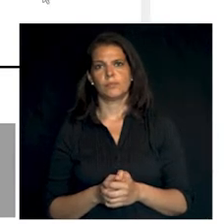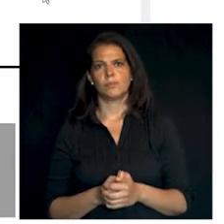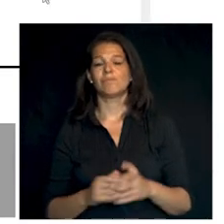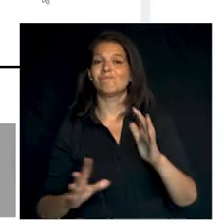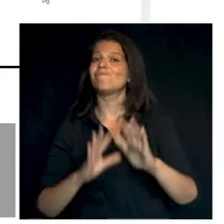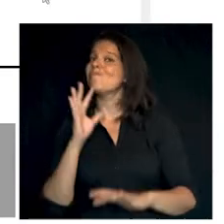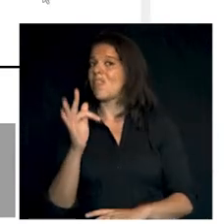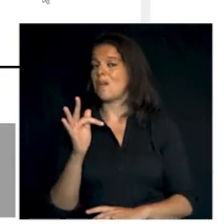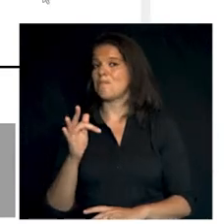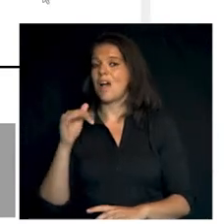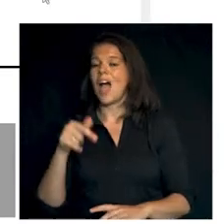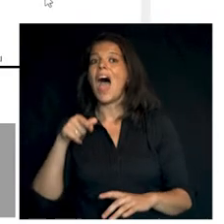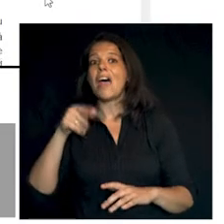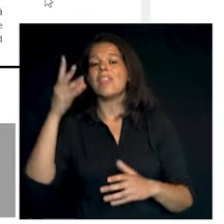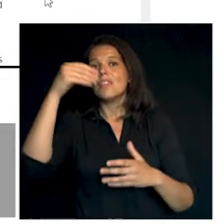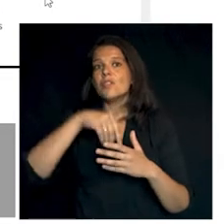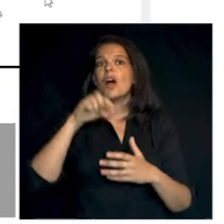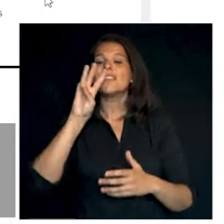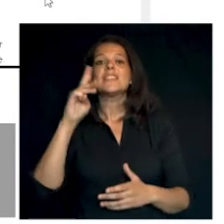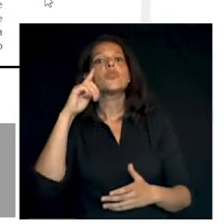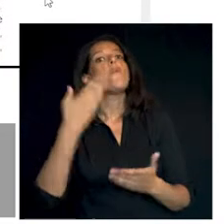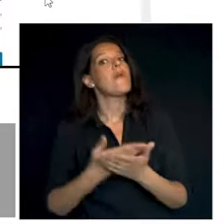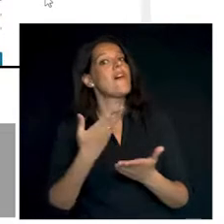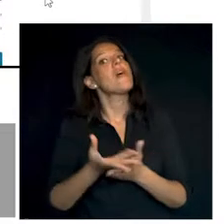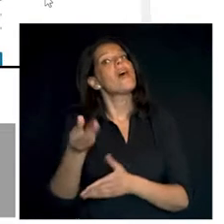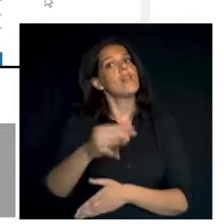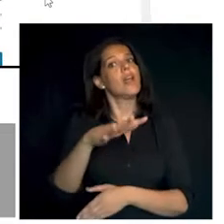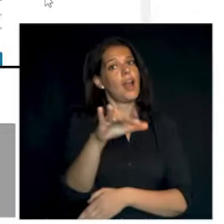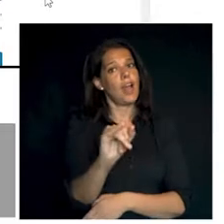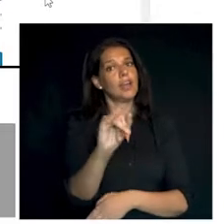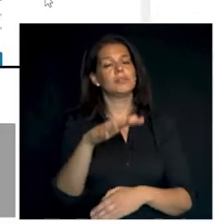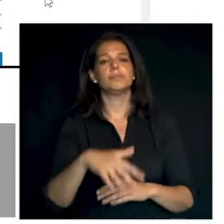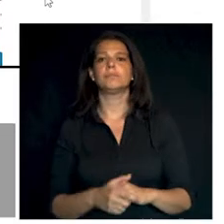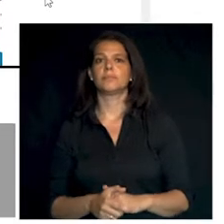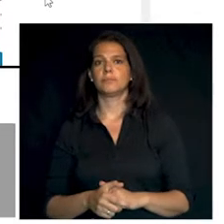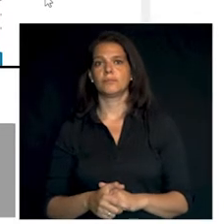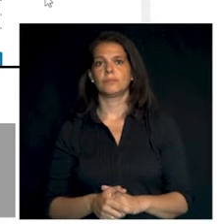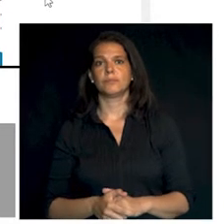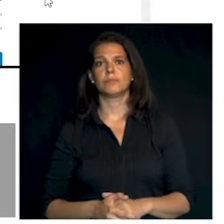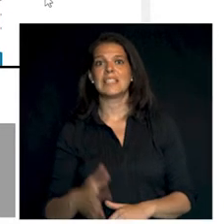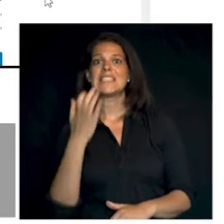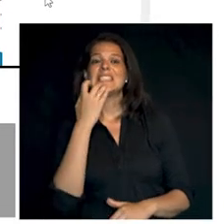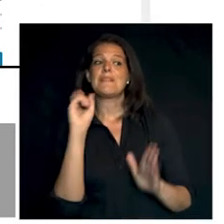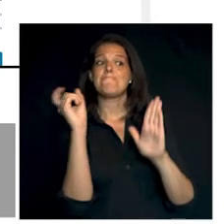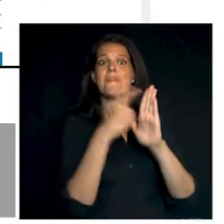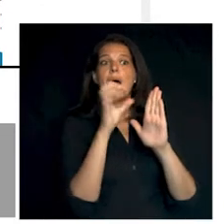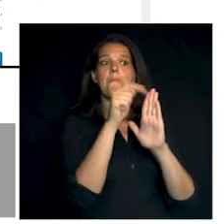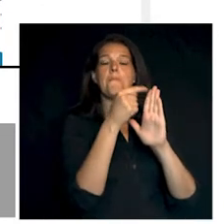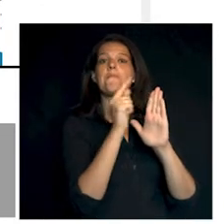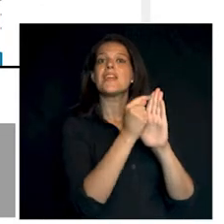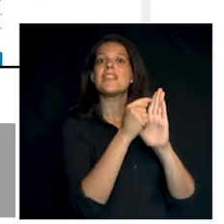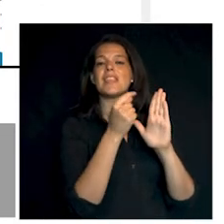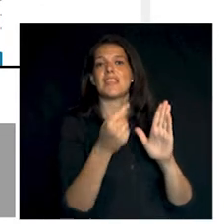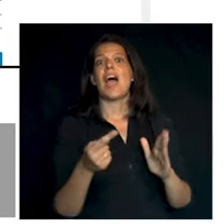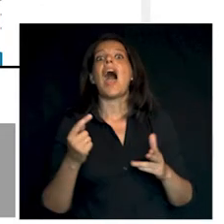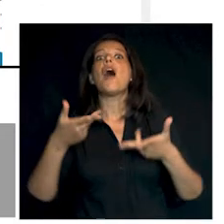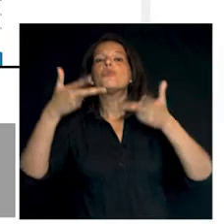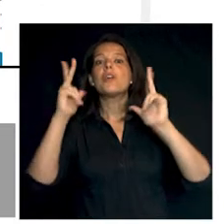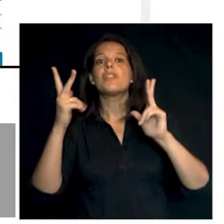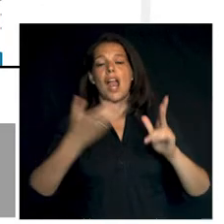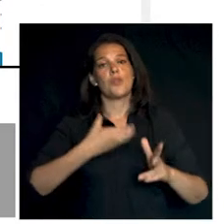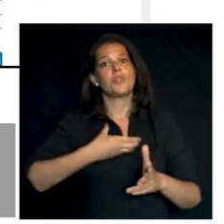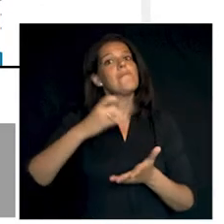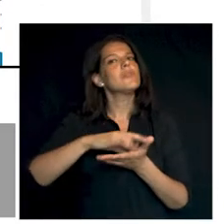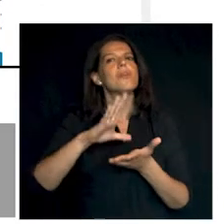Además, este paso cuenta con tres comprobaciones adicionales. Si marcas la primera casilla, autorizamos al